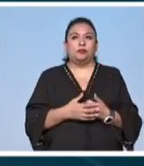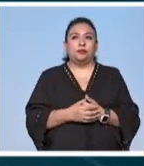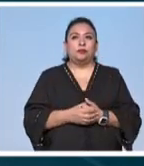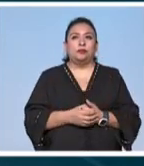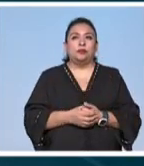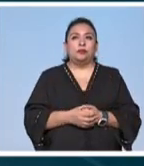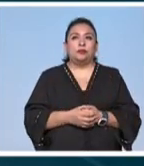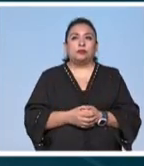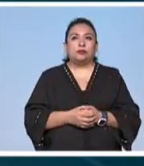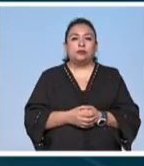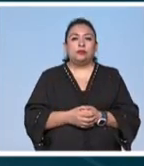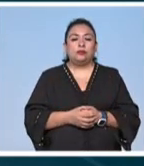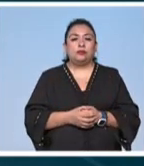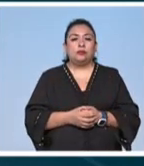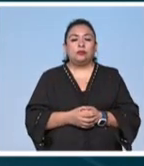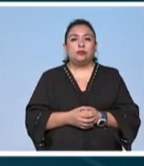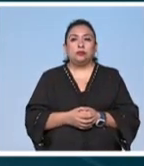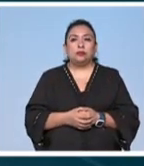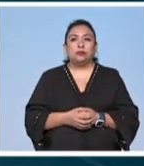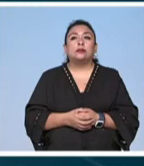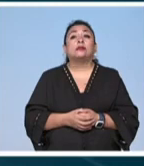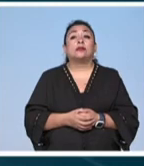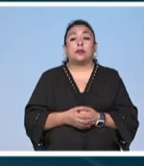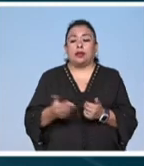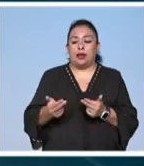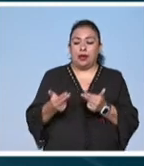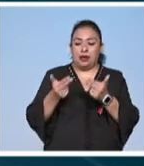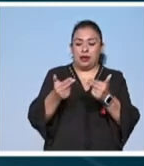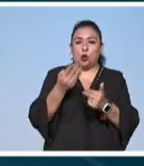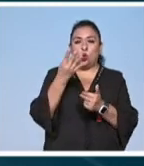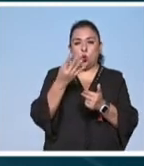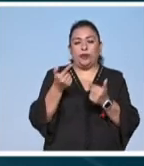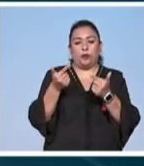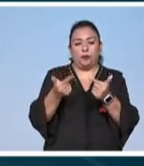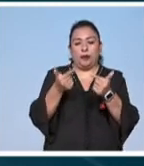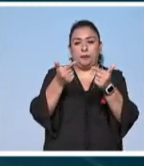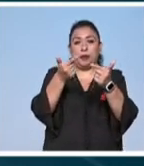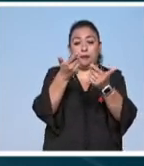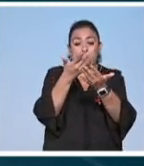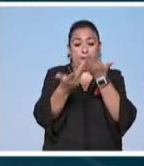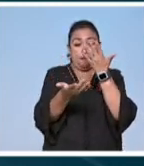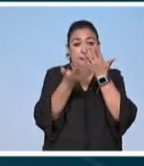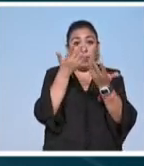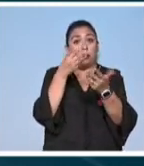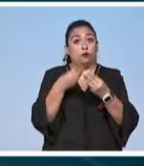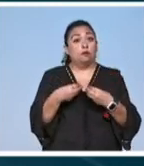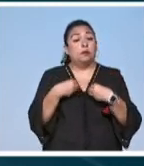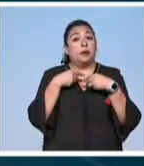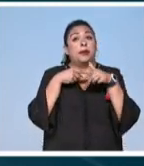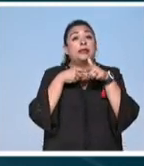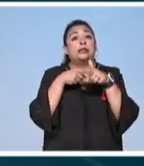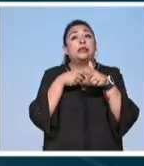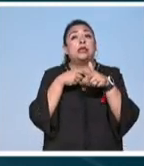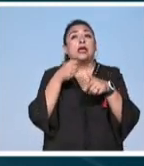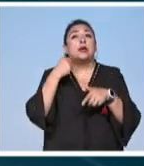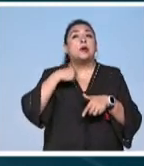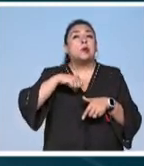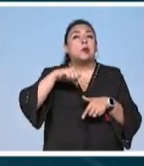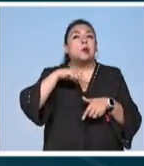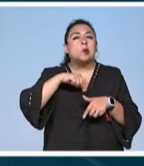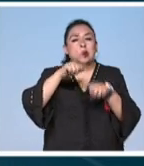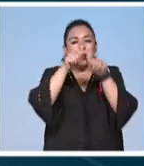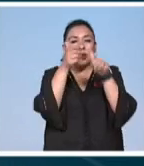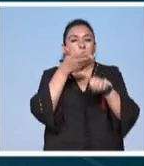heredero de cuatro generaciones sus manos mantienen viva esta añeja y